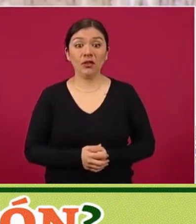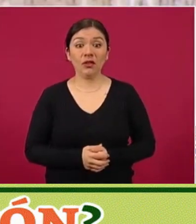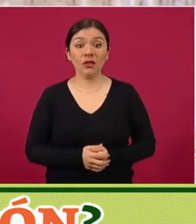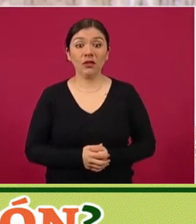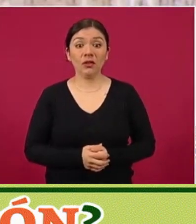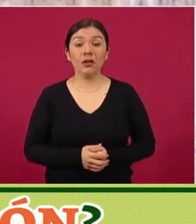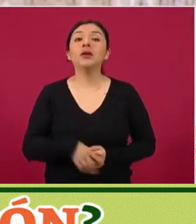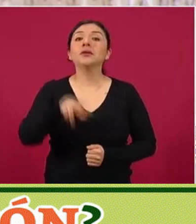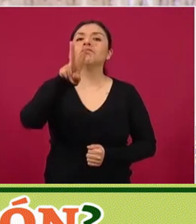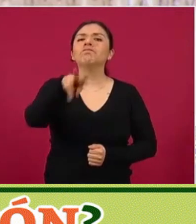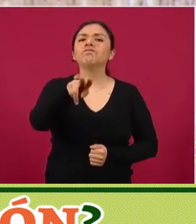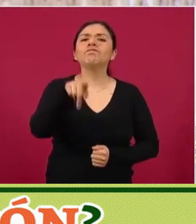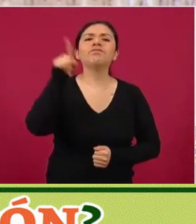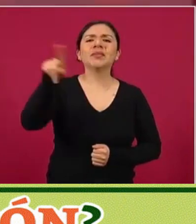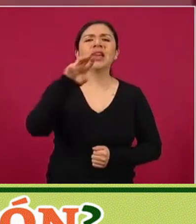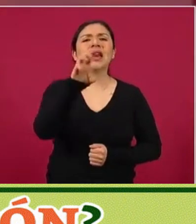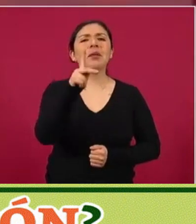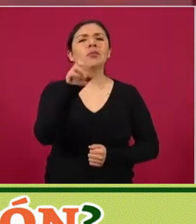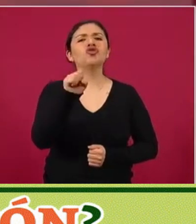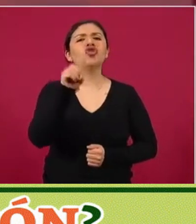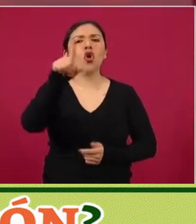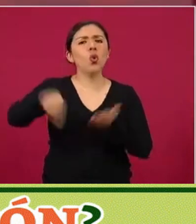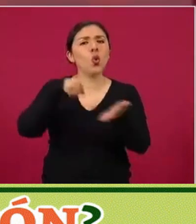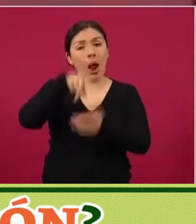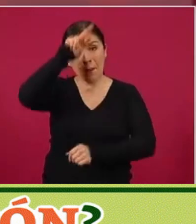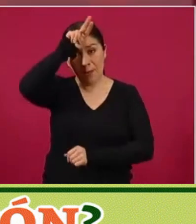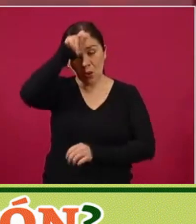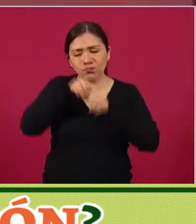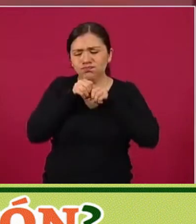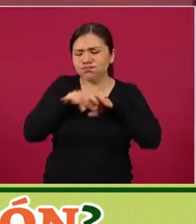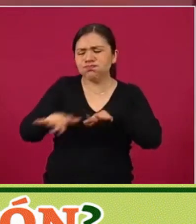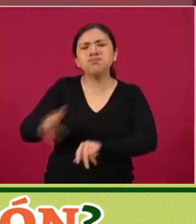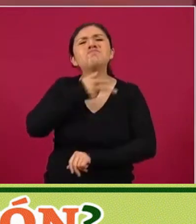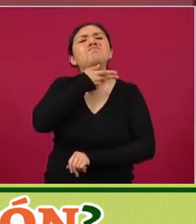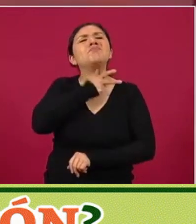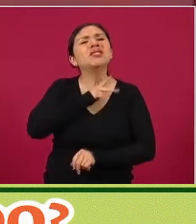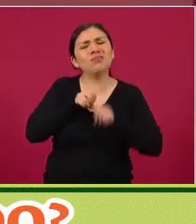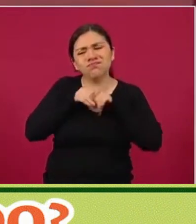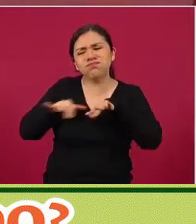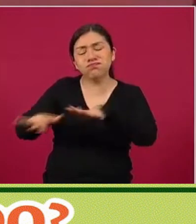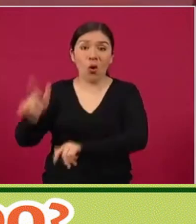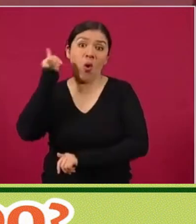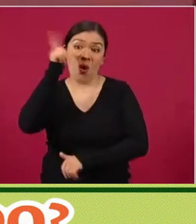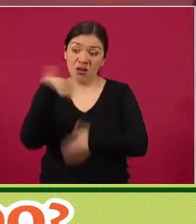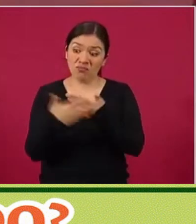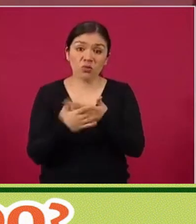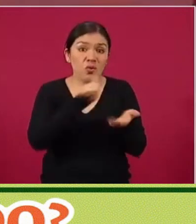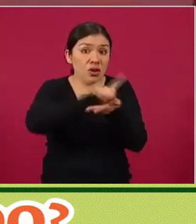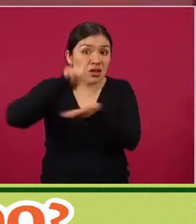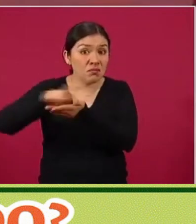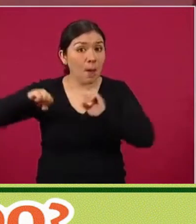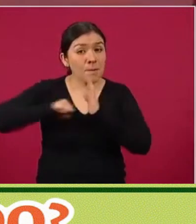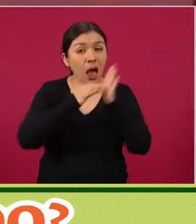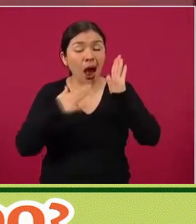derrame de petróleo de Repsol en Perú y ojalá y limpien las costas